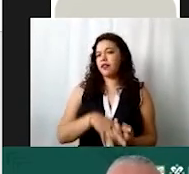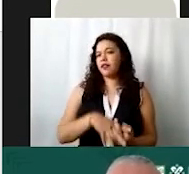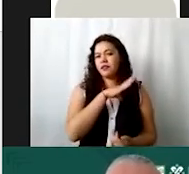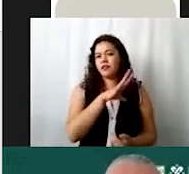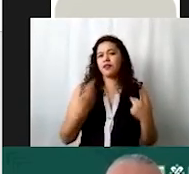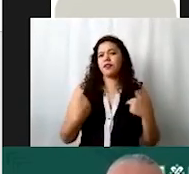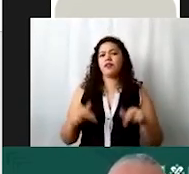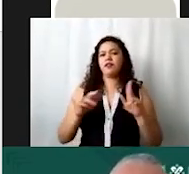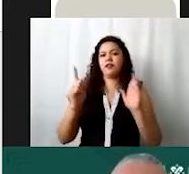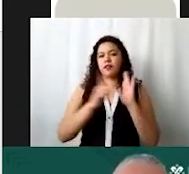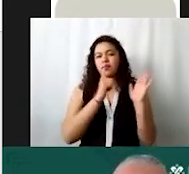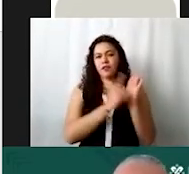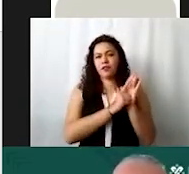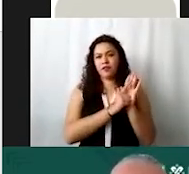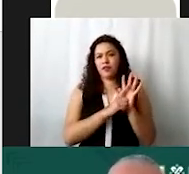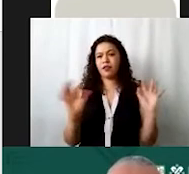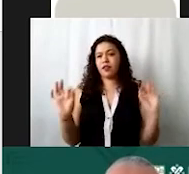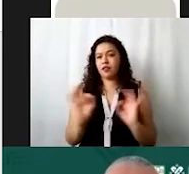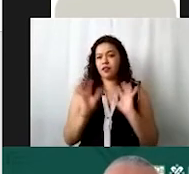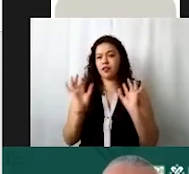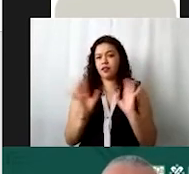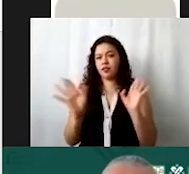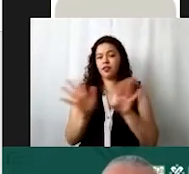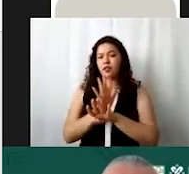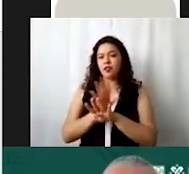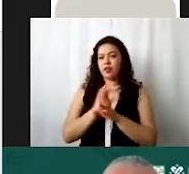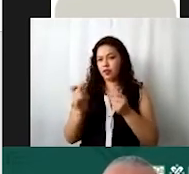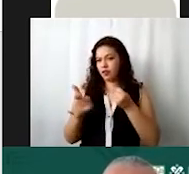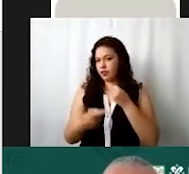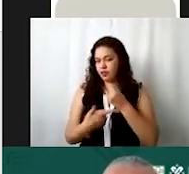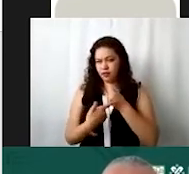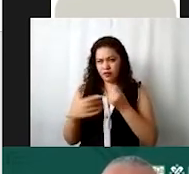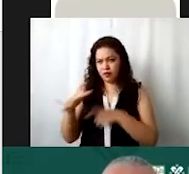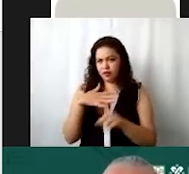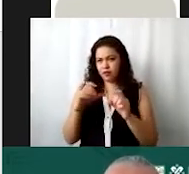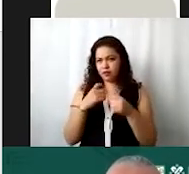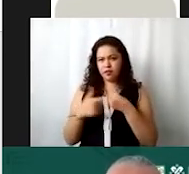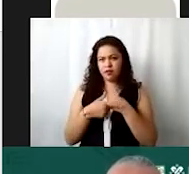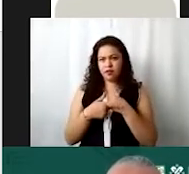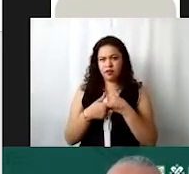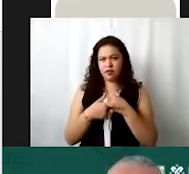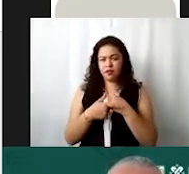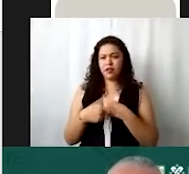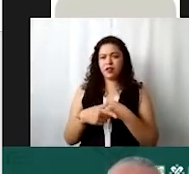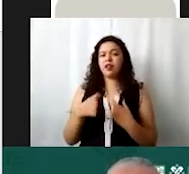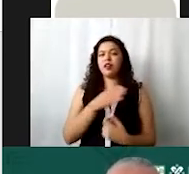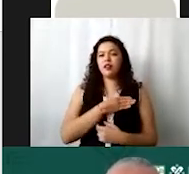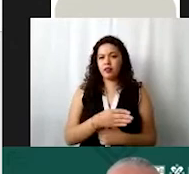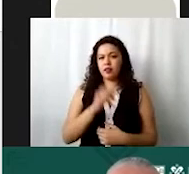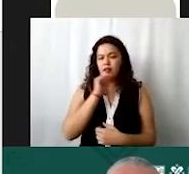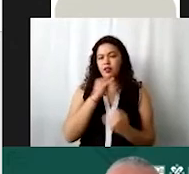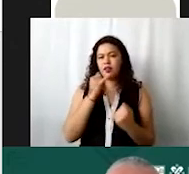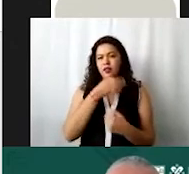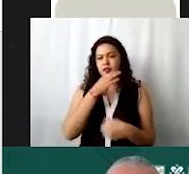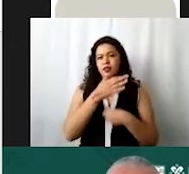legal si lo llegan a cambiar por la situación que sea es muy conveniente que también nos hagan llegar